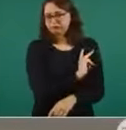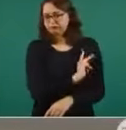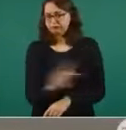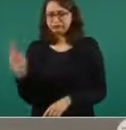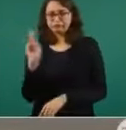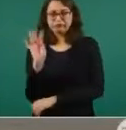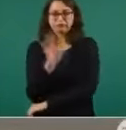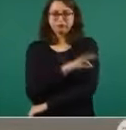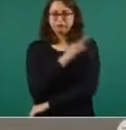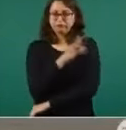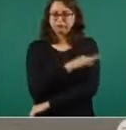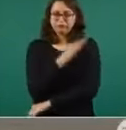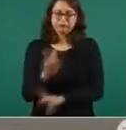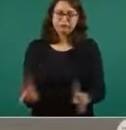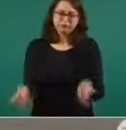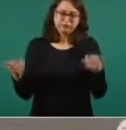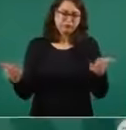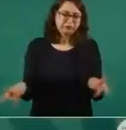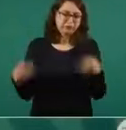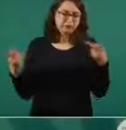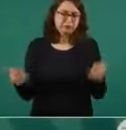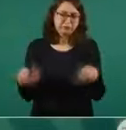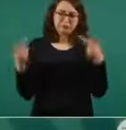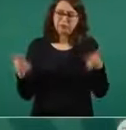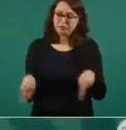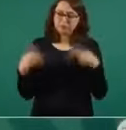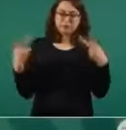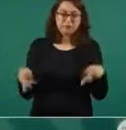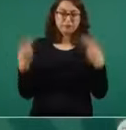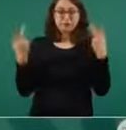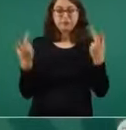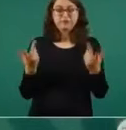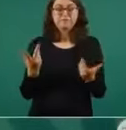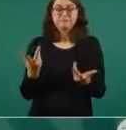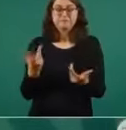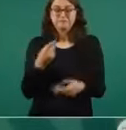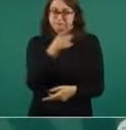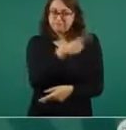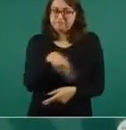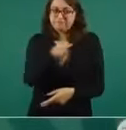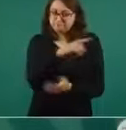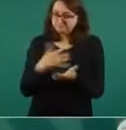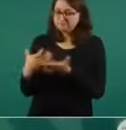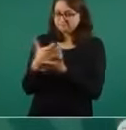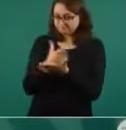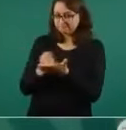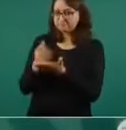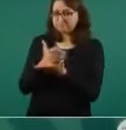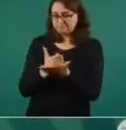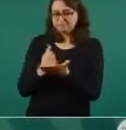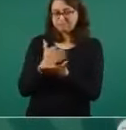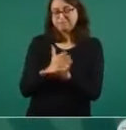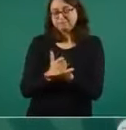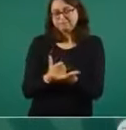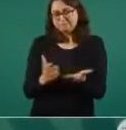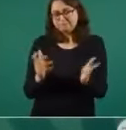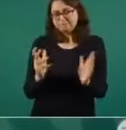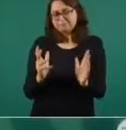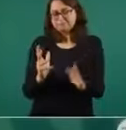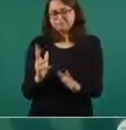siempre vacunas para todos,